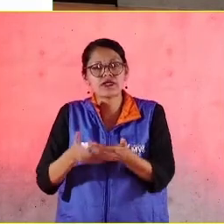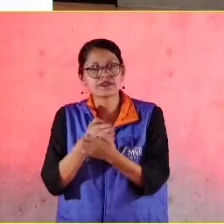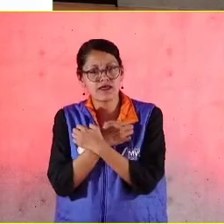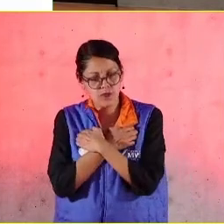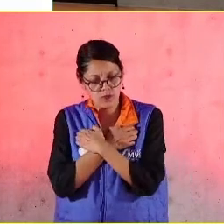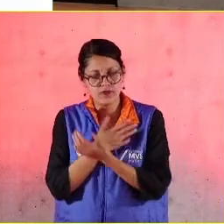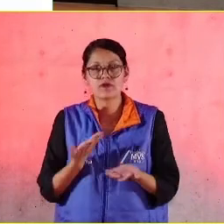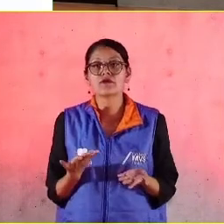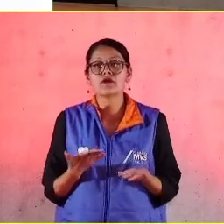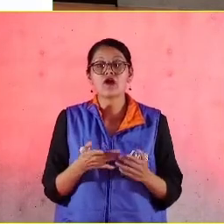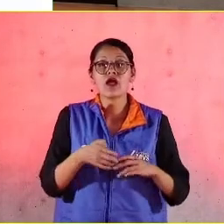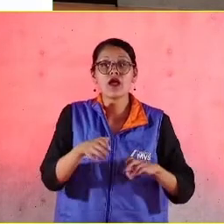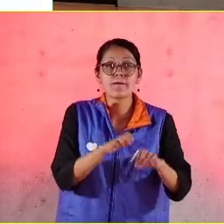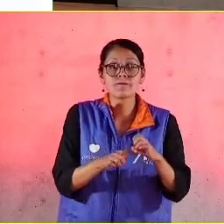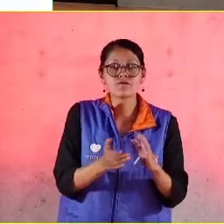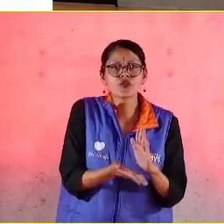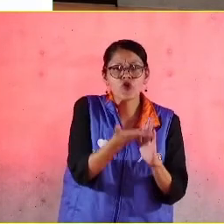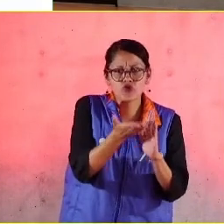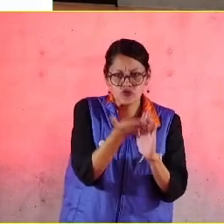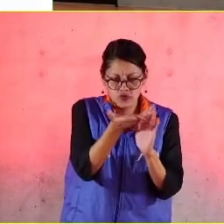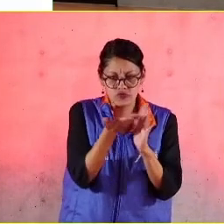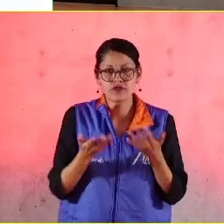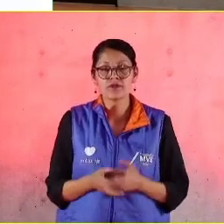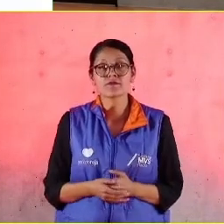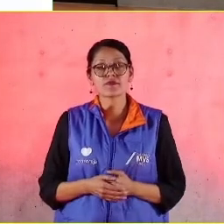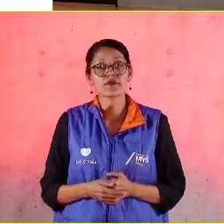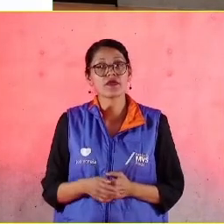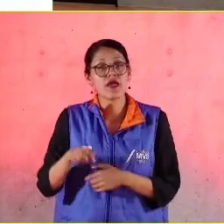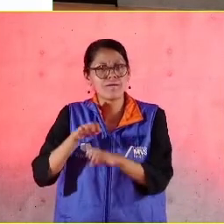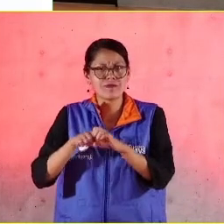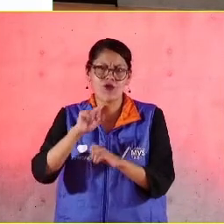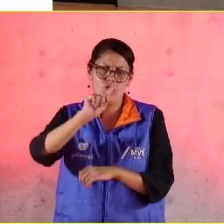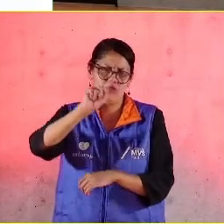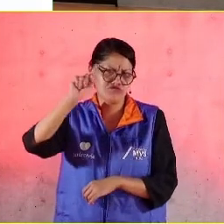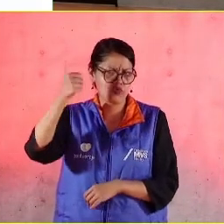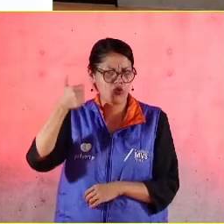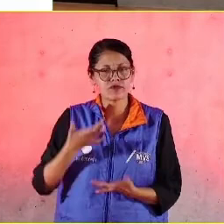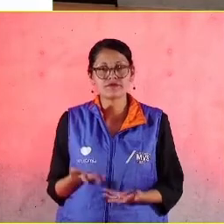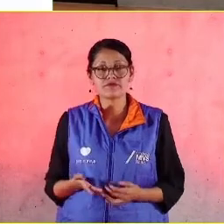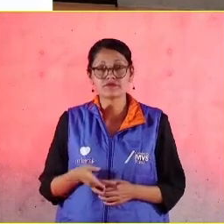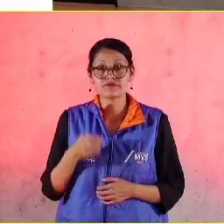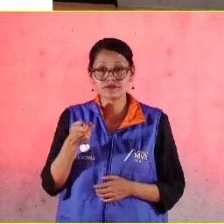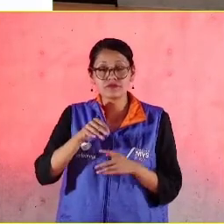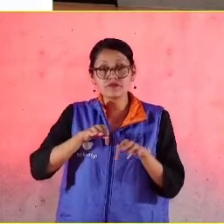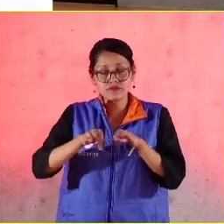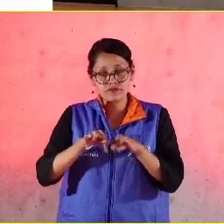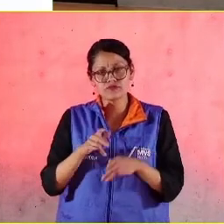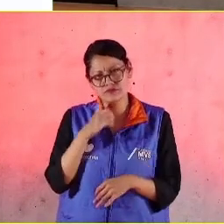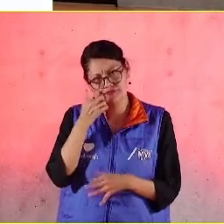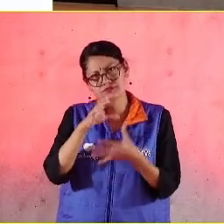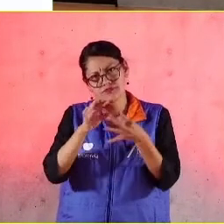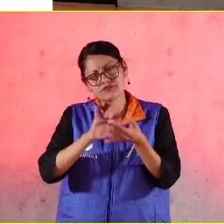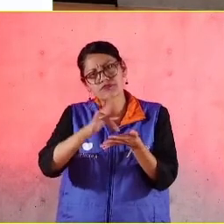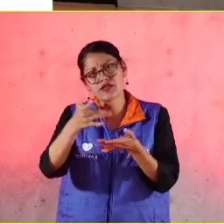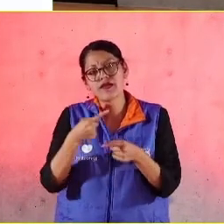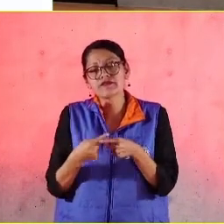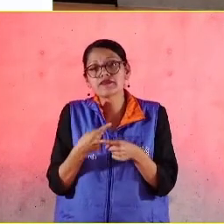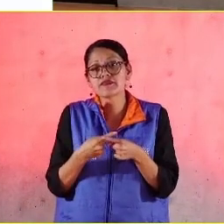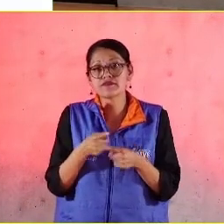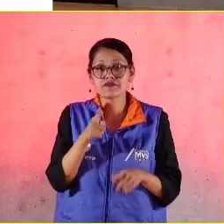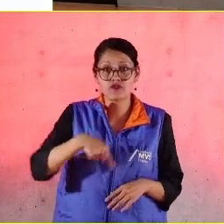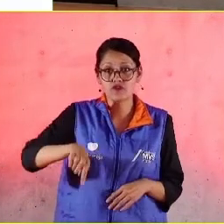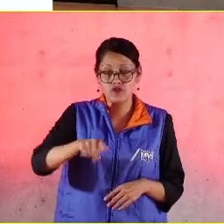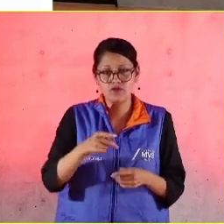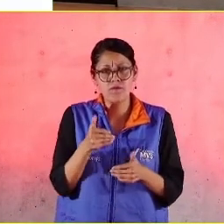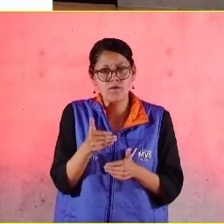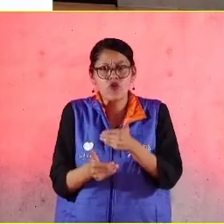del sector de la construcción y también de otros sectores. Y este trabajo, yo quisiera además de agradecer a quienes han hecho